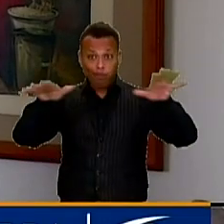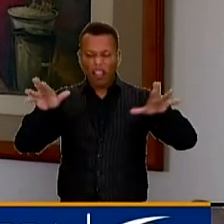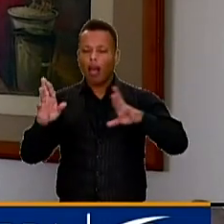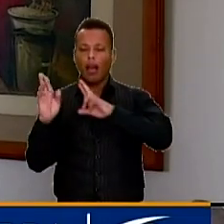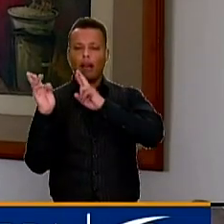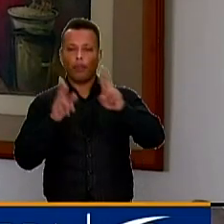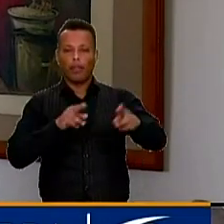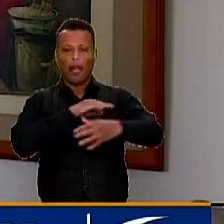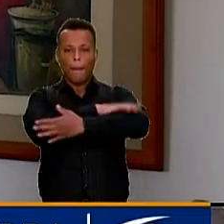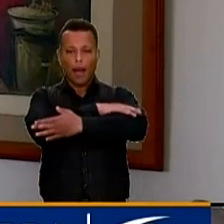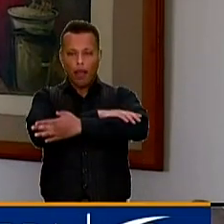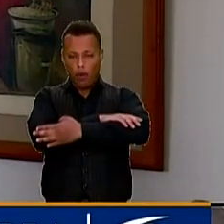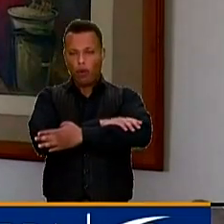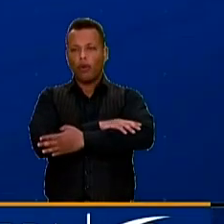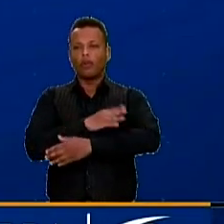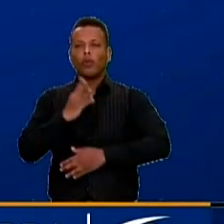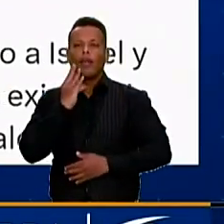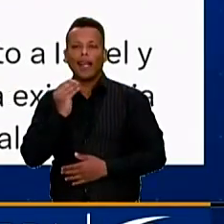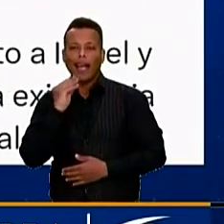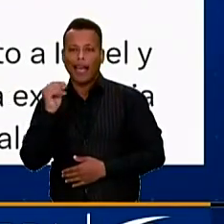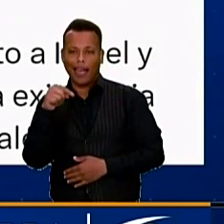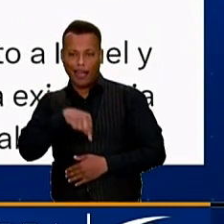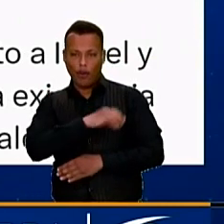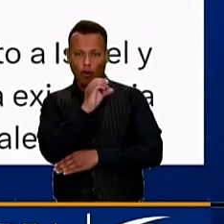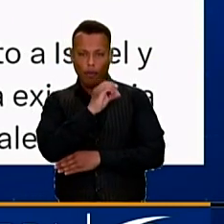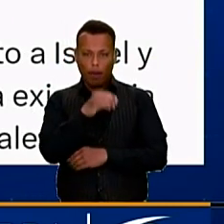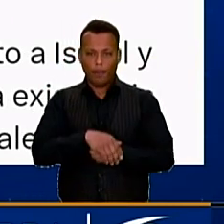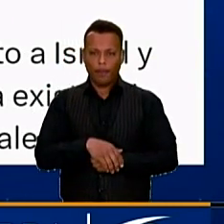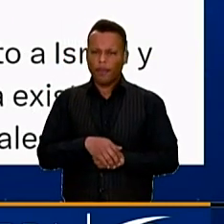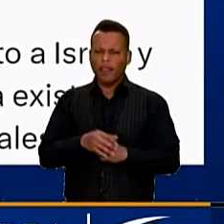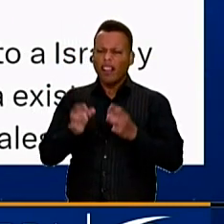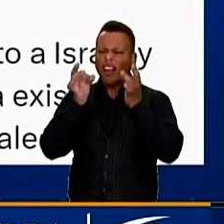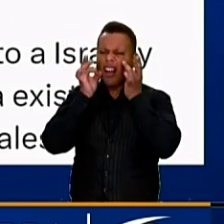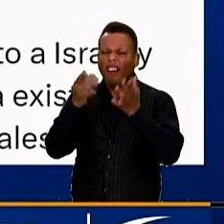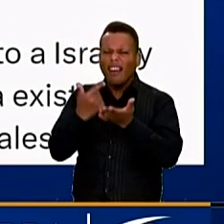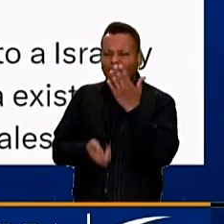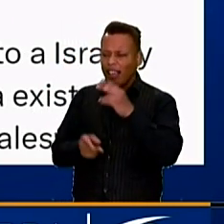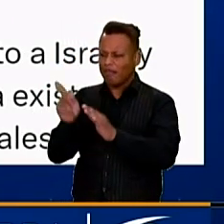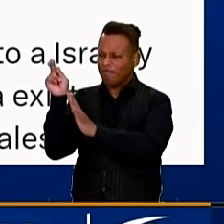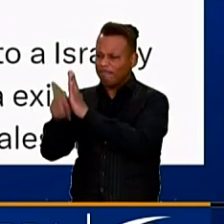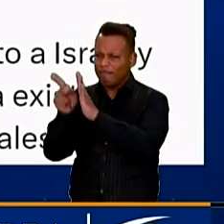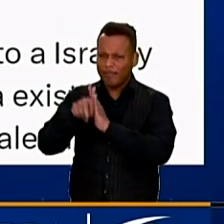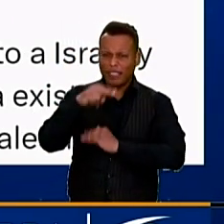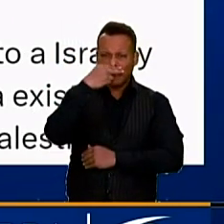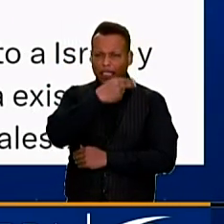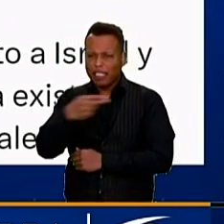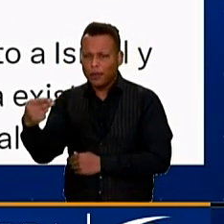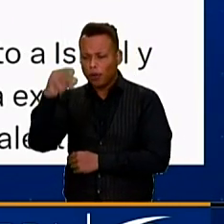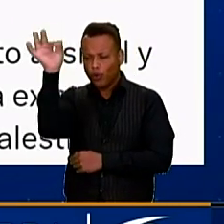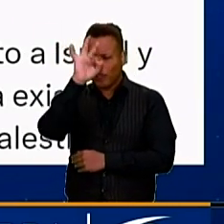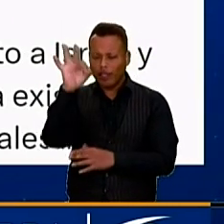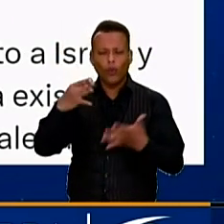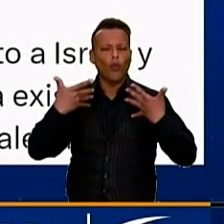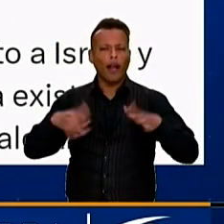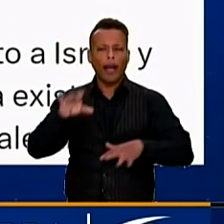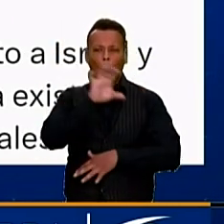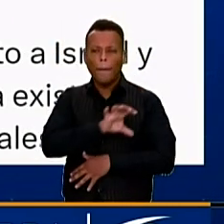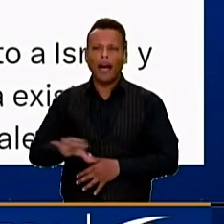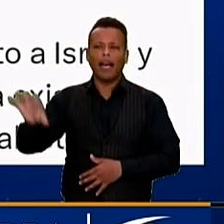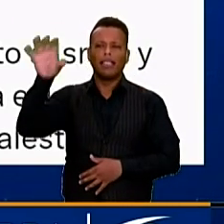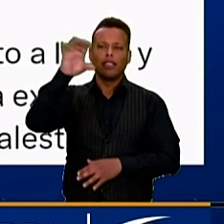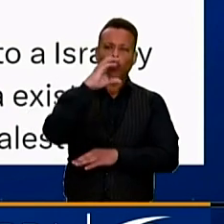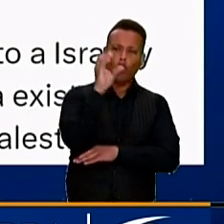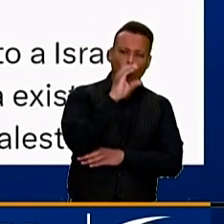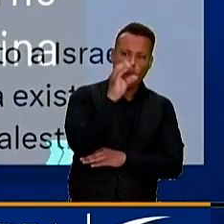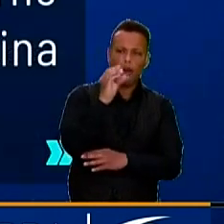del embajador de Israel en Colombia. Terrorismo es matar niños inocentes, sea en Colombia, sea en Palestina. El mundo se los ha